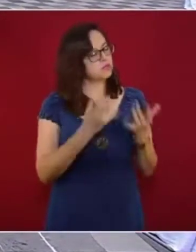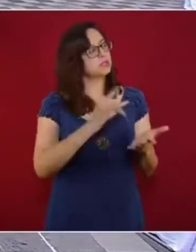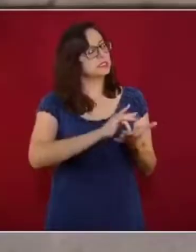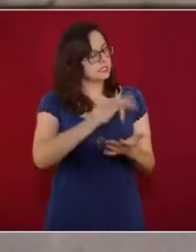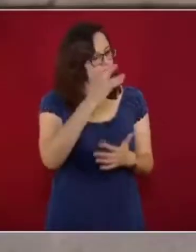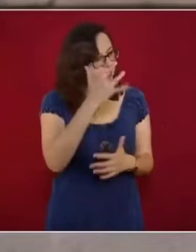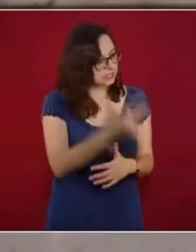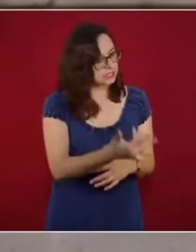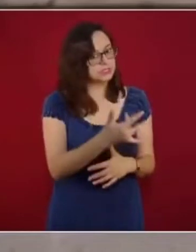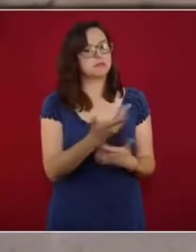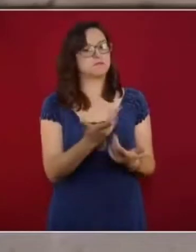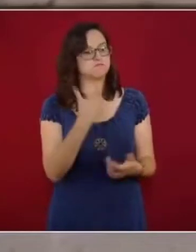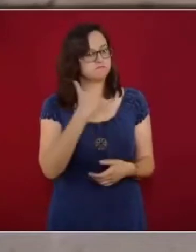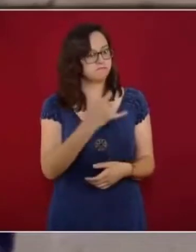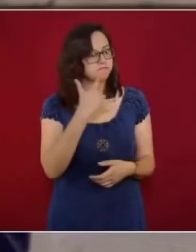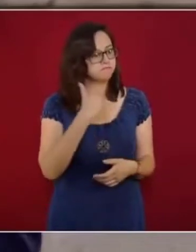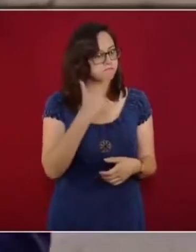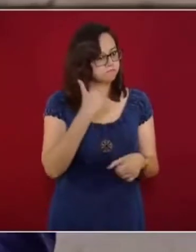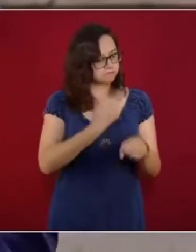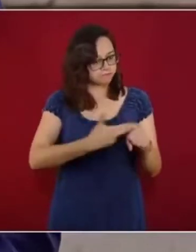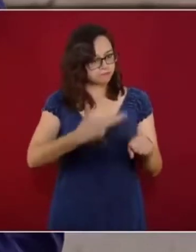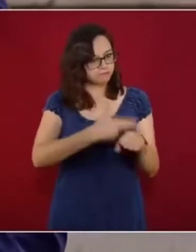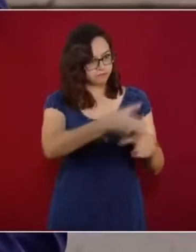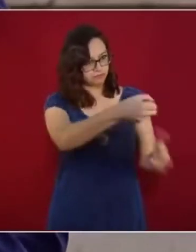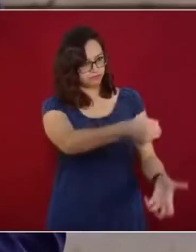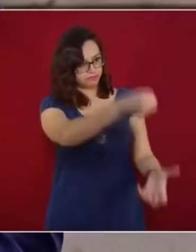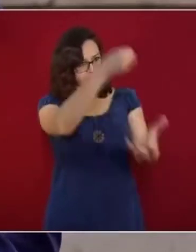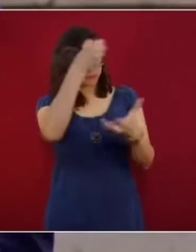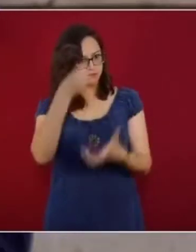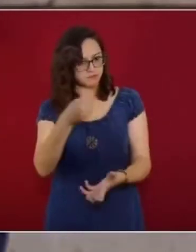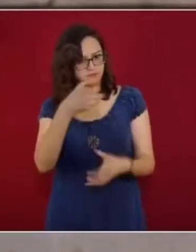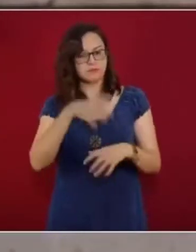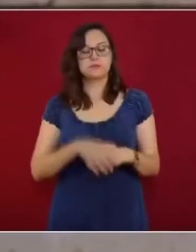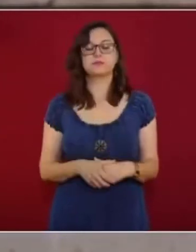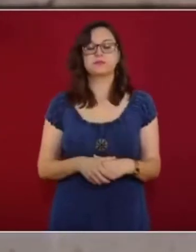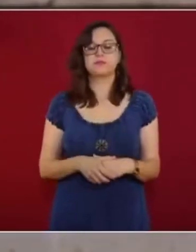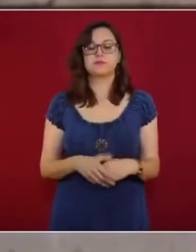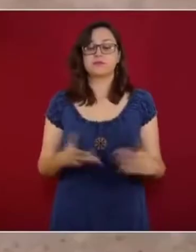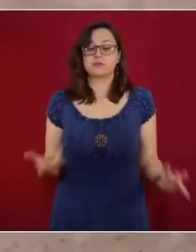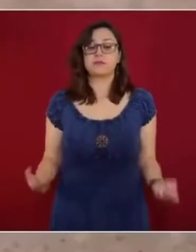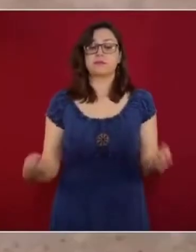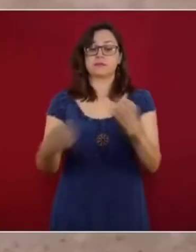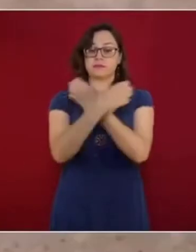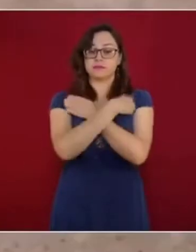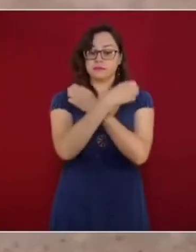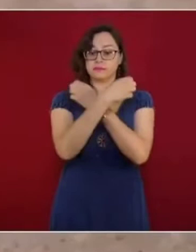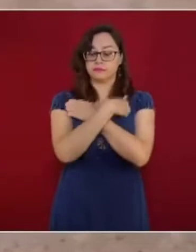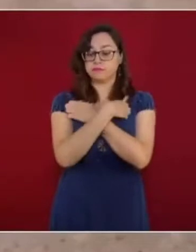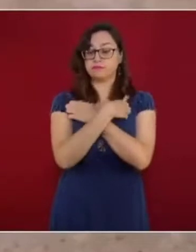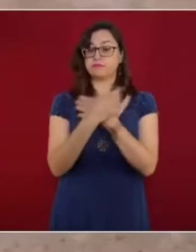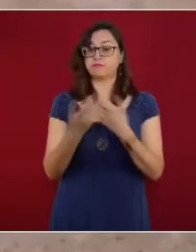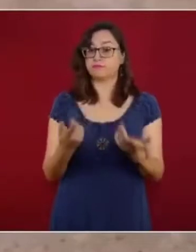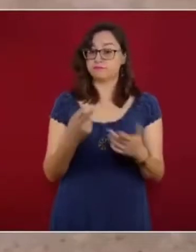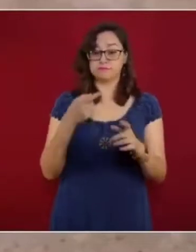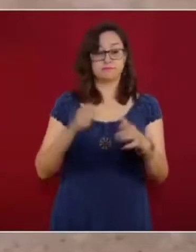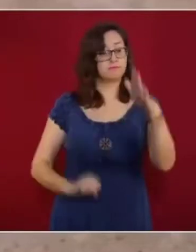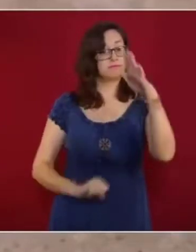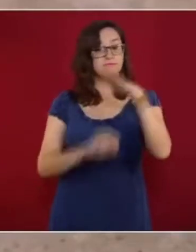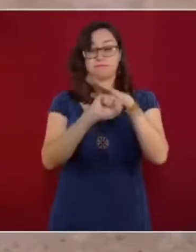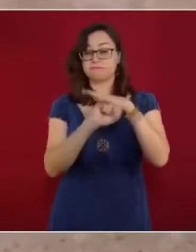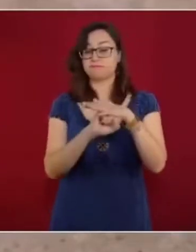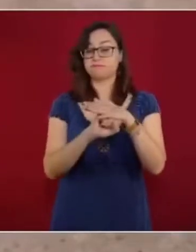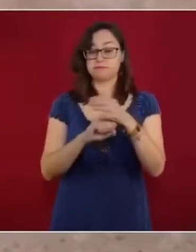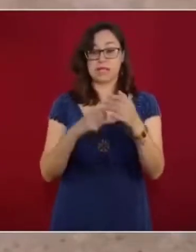Gobierno por el esfuerzo concretado. La educación es el motor profundo de la transformación social. El